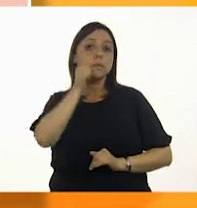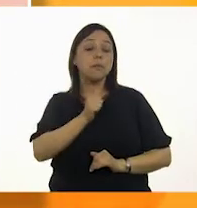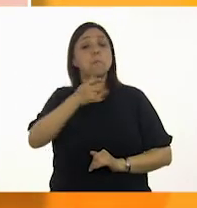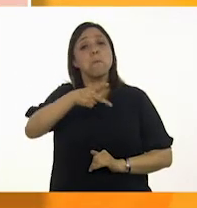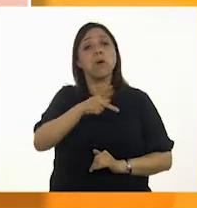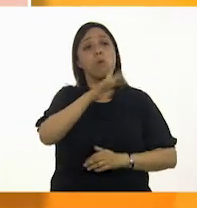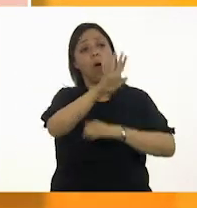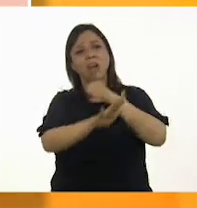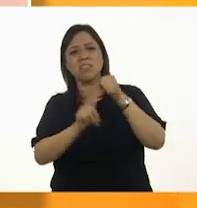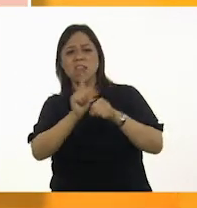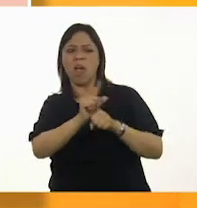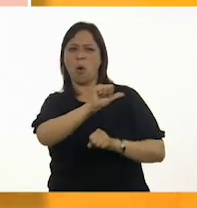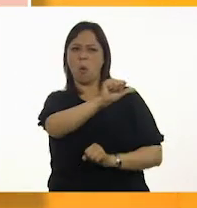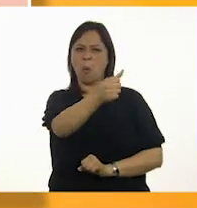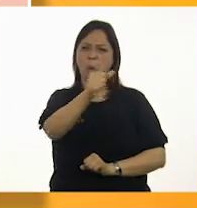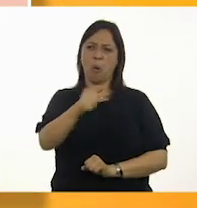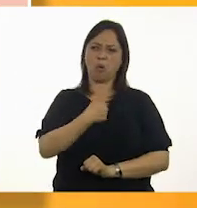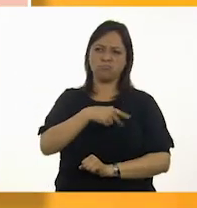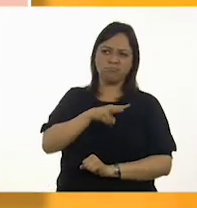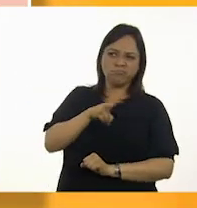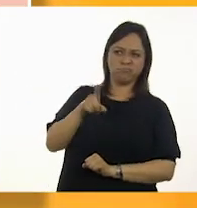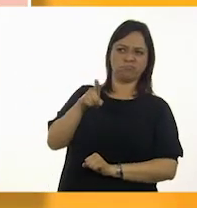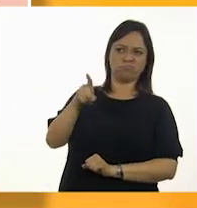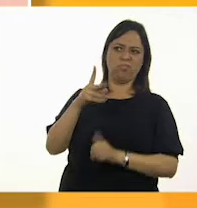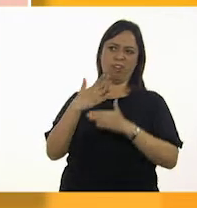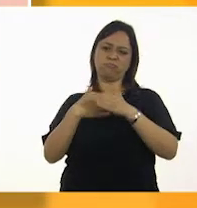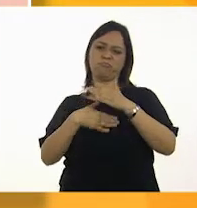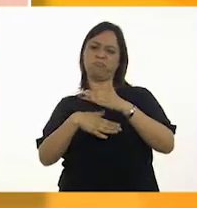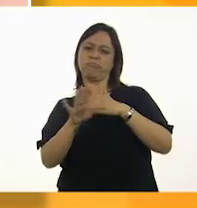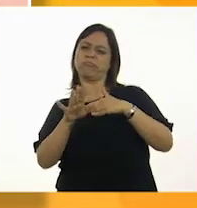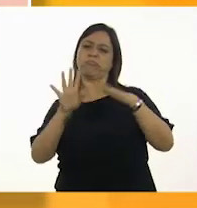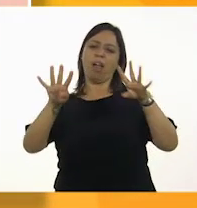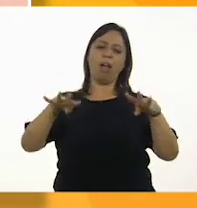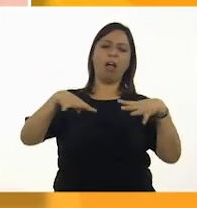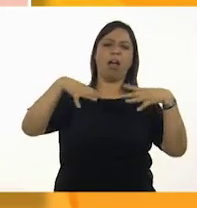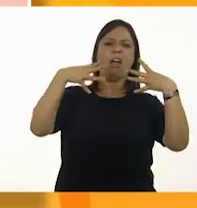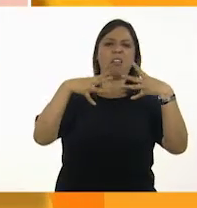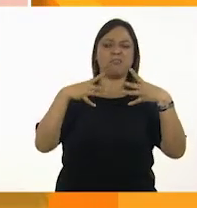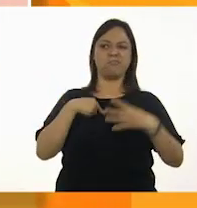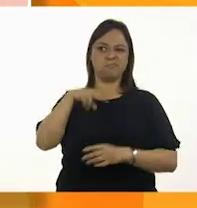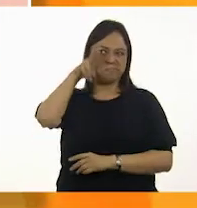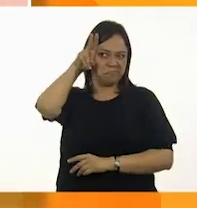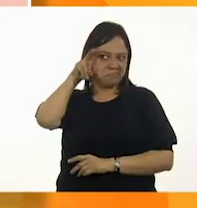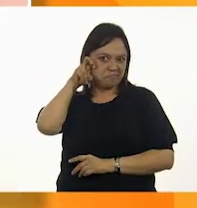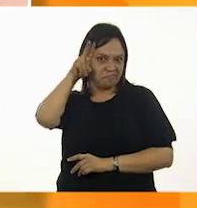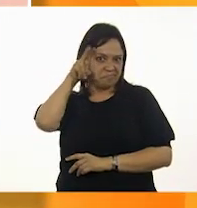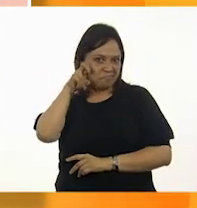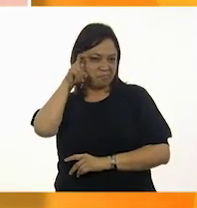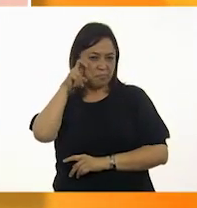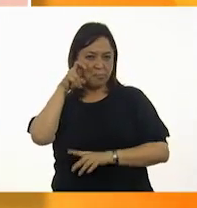animales envidiaban su éxito. ¿Un cocodrilo en el circo?